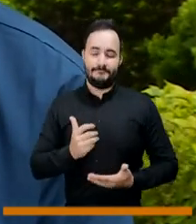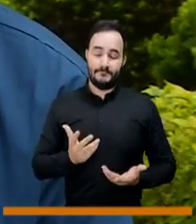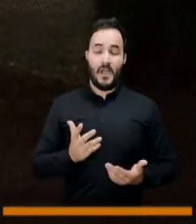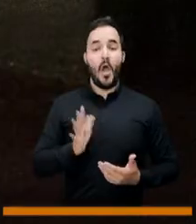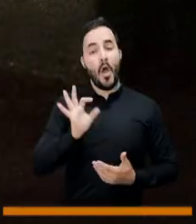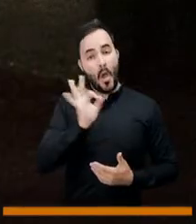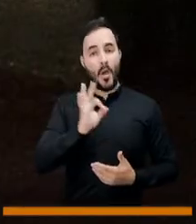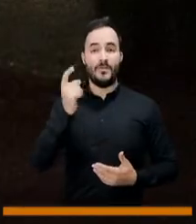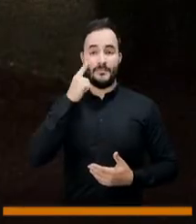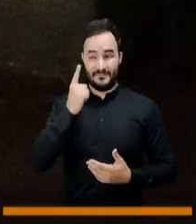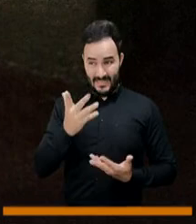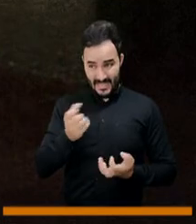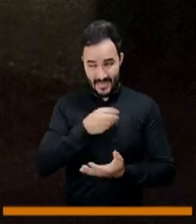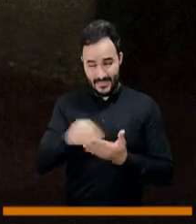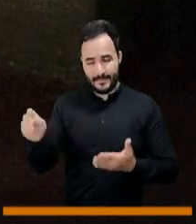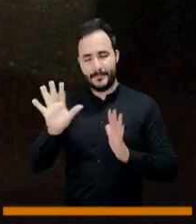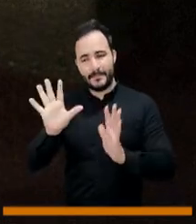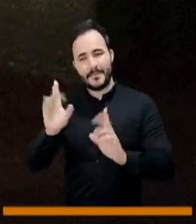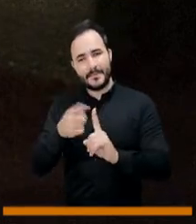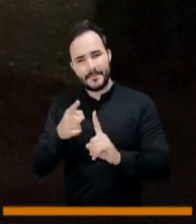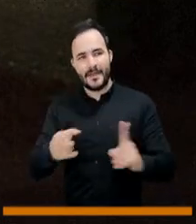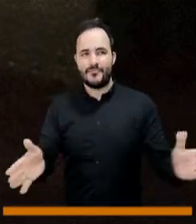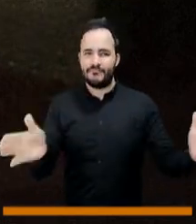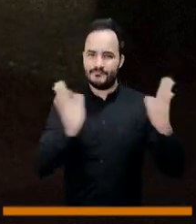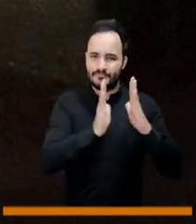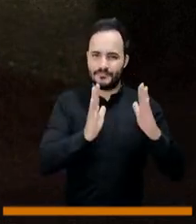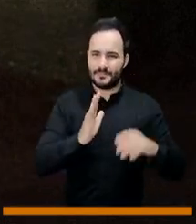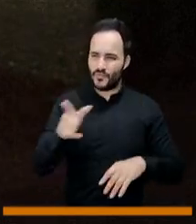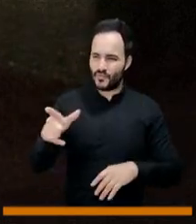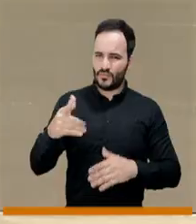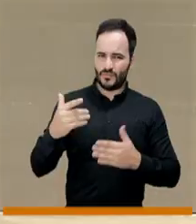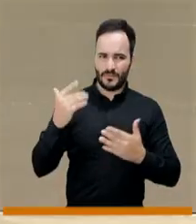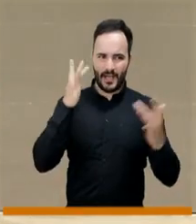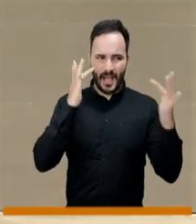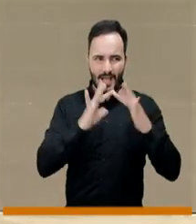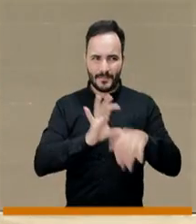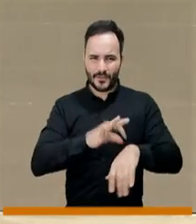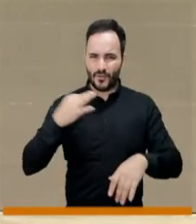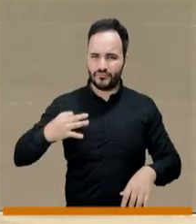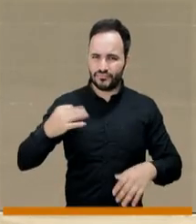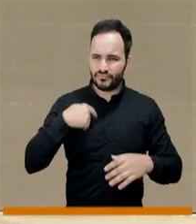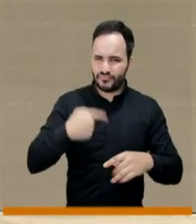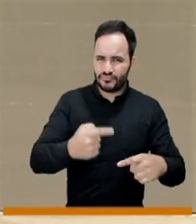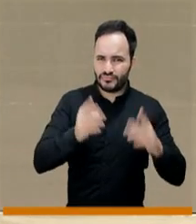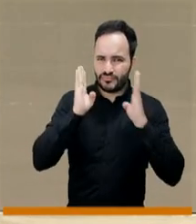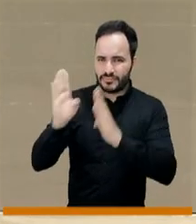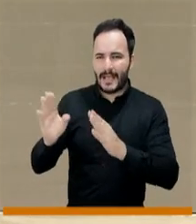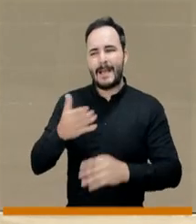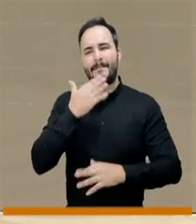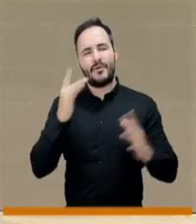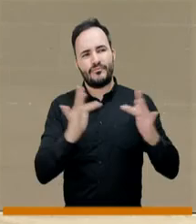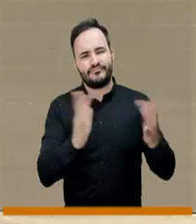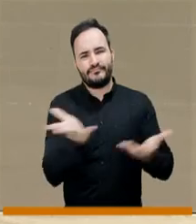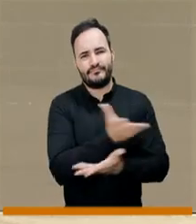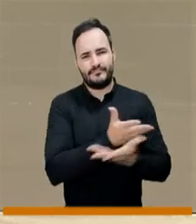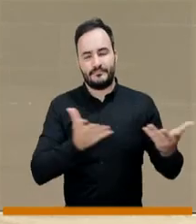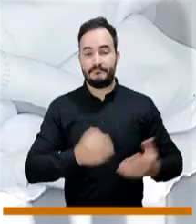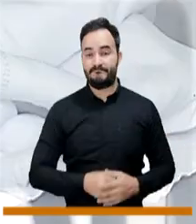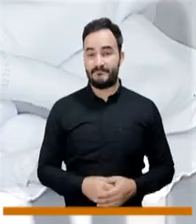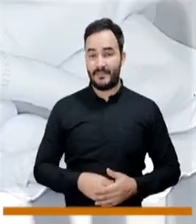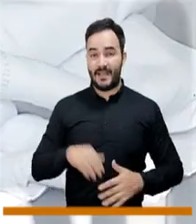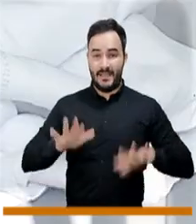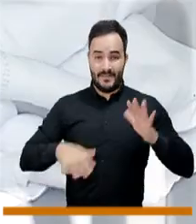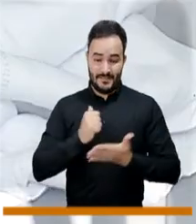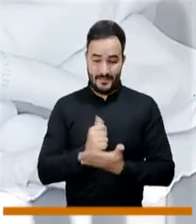consulte con su médico, pregúntele a su médico qué debe tomar, cada cuánto le tomar. Créeme que los medicamentos